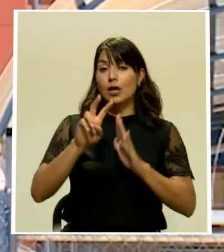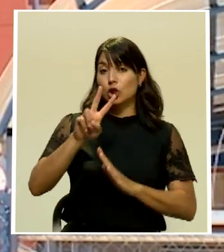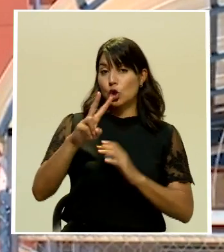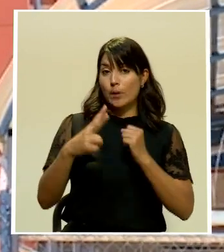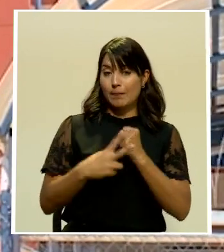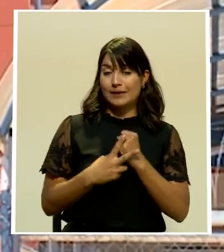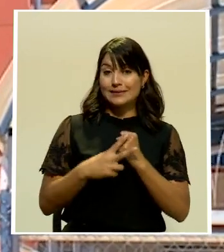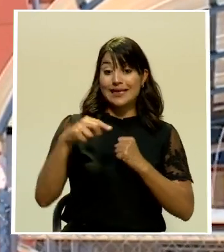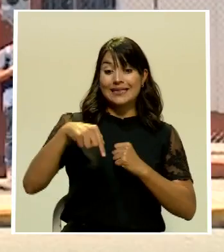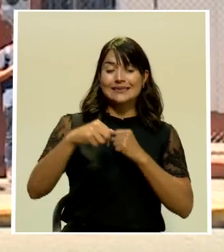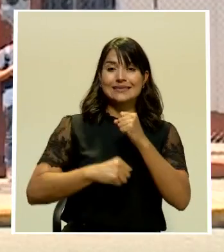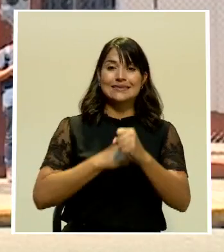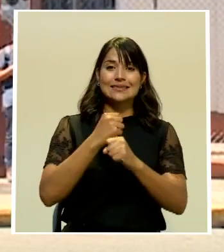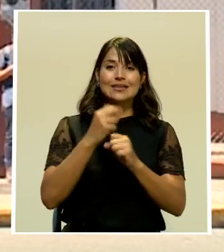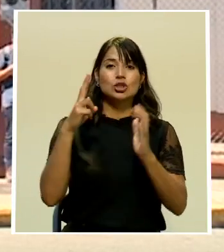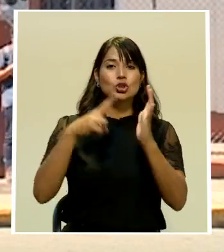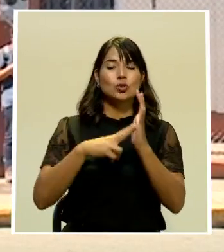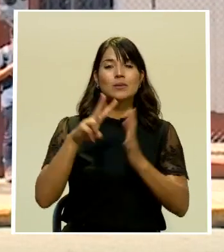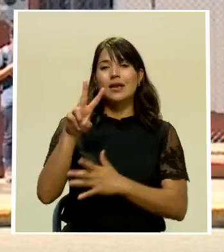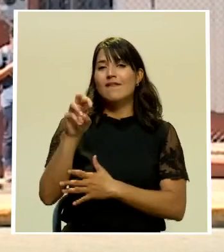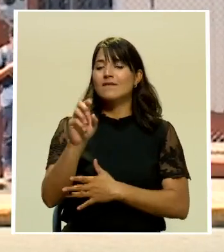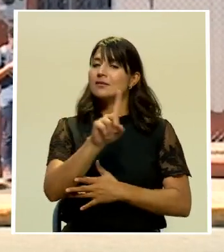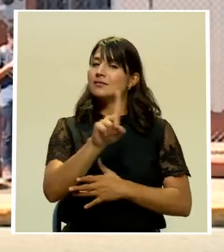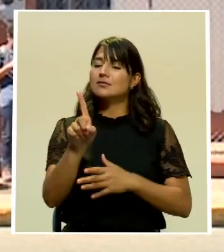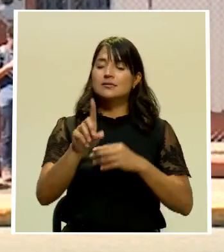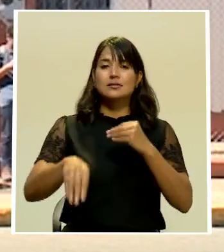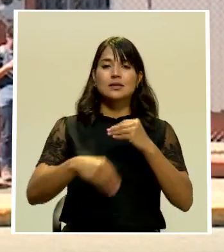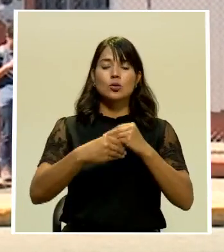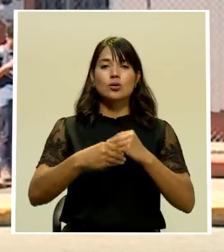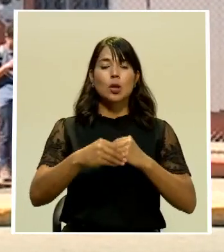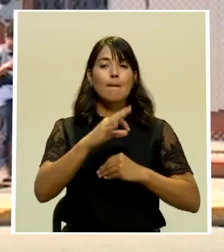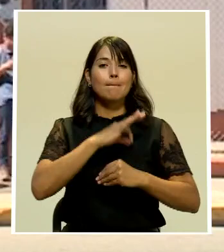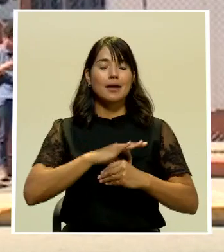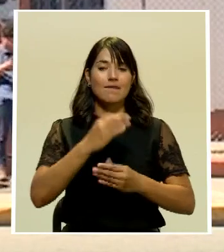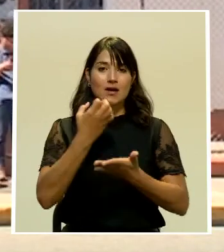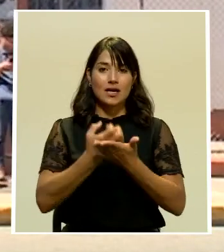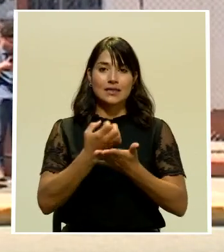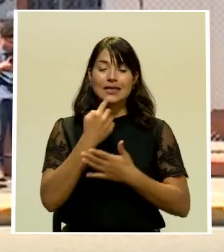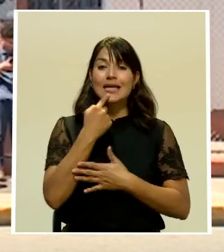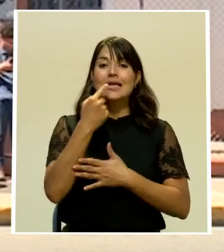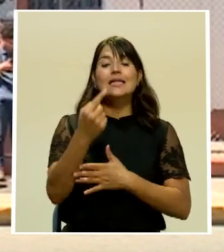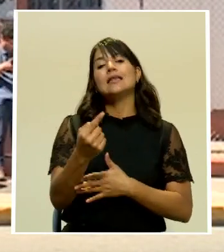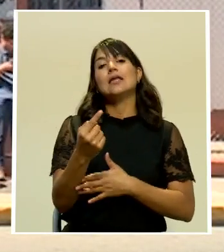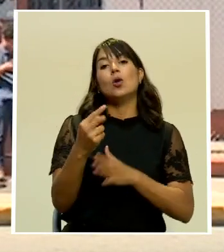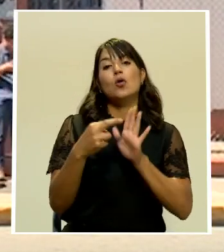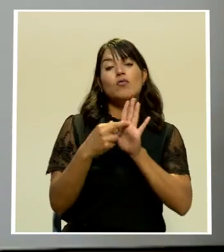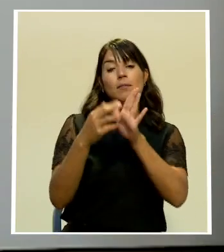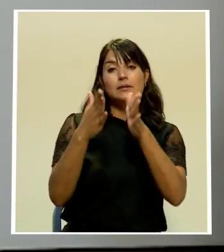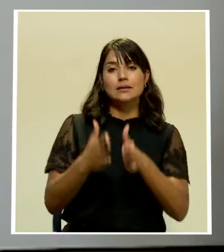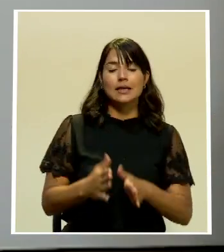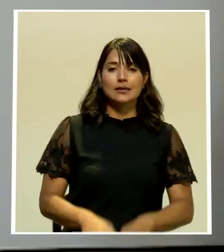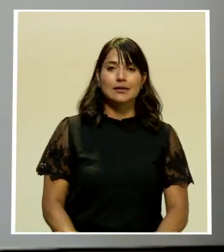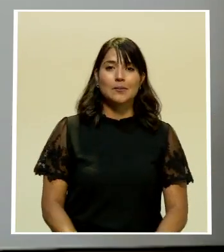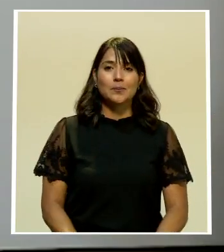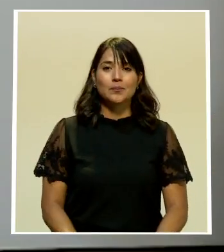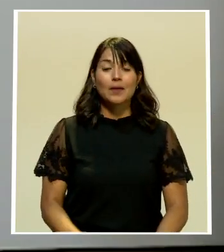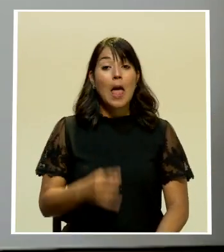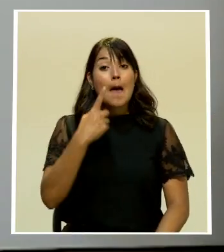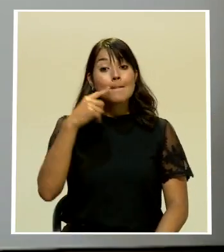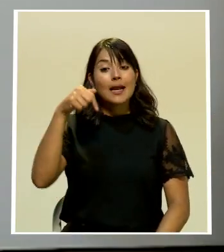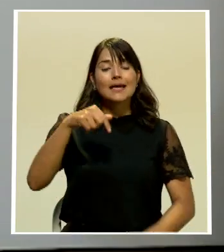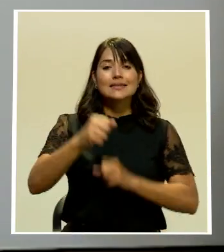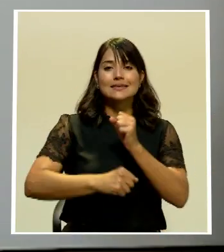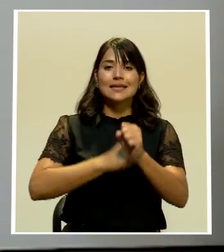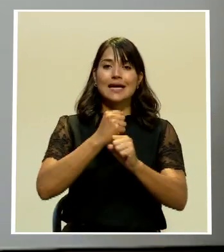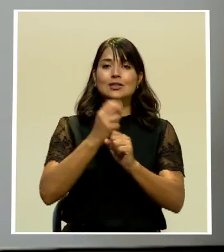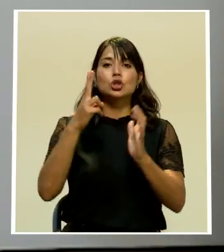Para este 2020 no se incluyeron beneficios económicos, según dijo el vocero. Para esta versión 2020